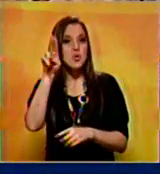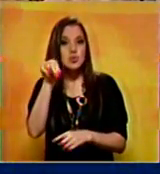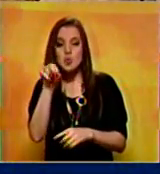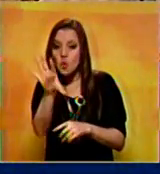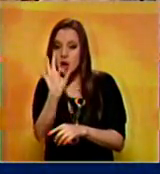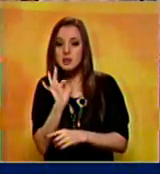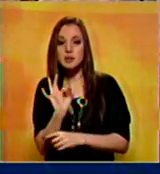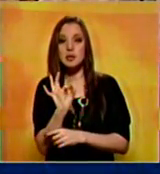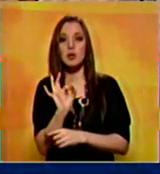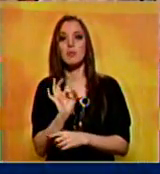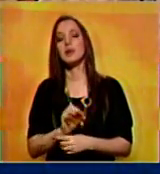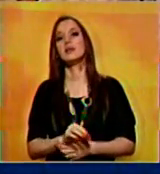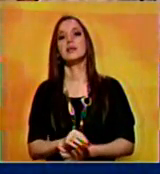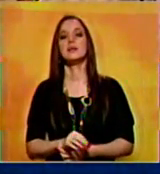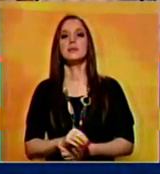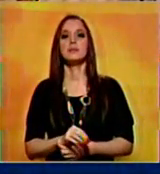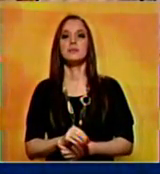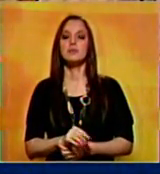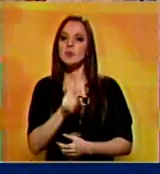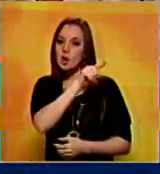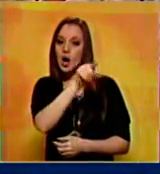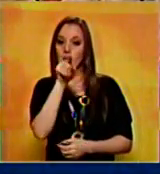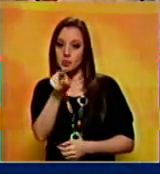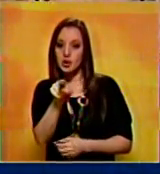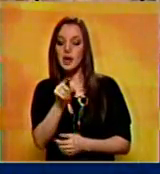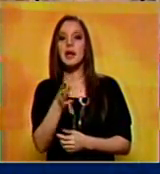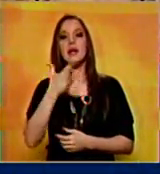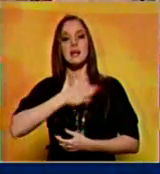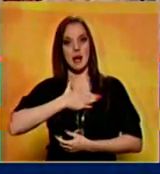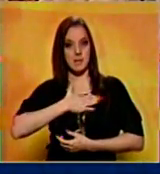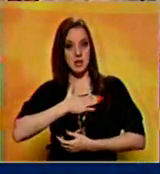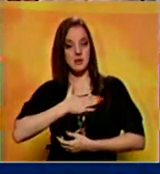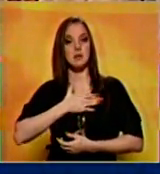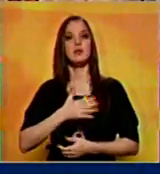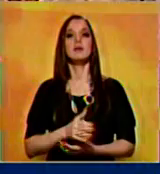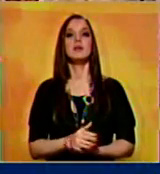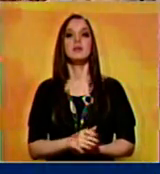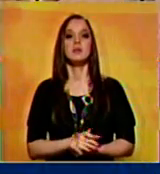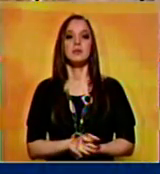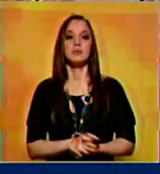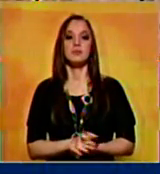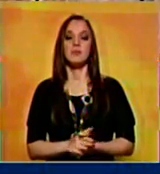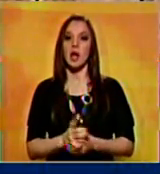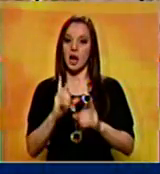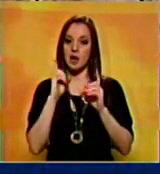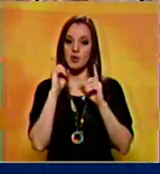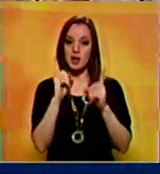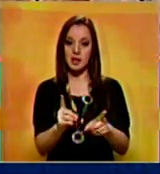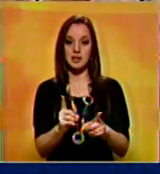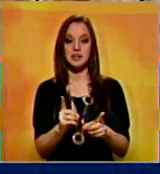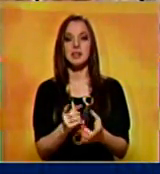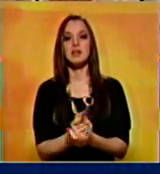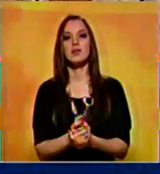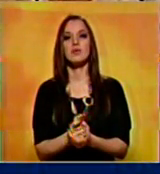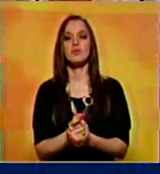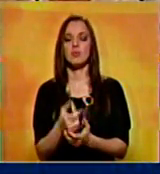Entonces yo creo que a usted y a mí nos quedan unos mandatos más o menos